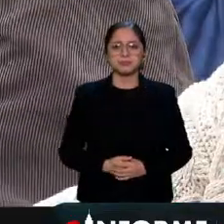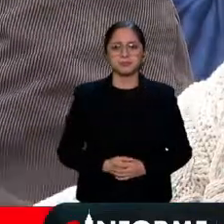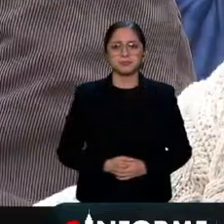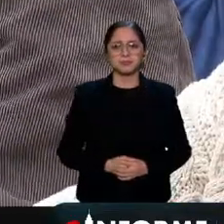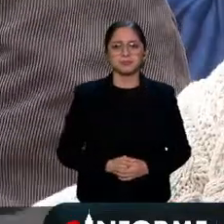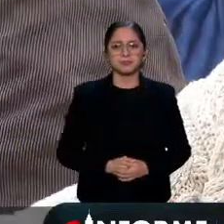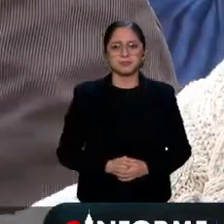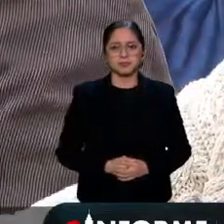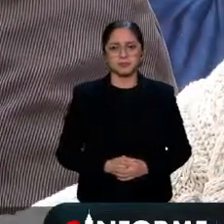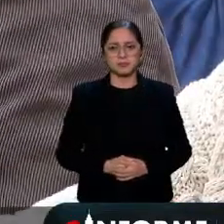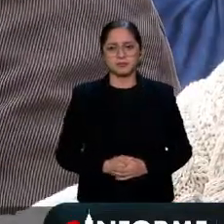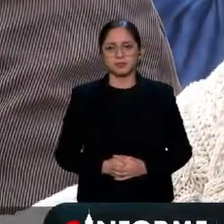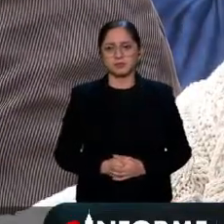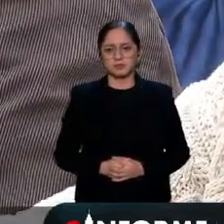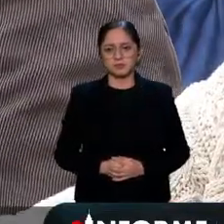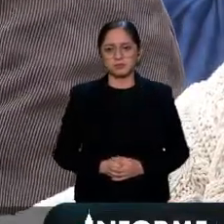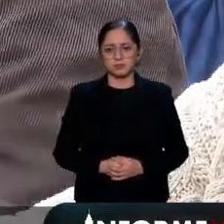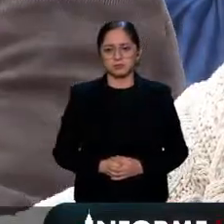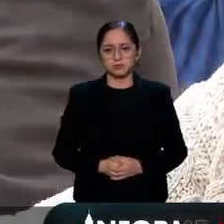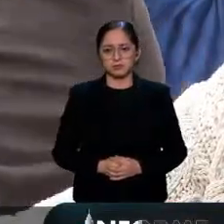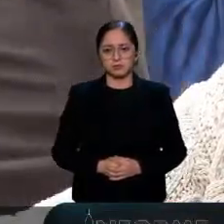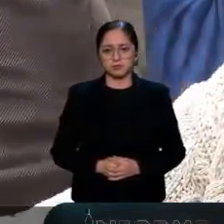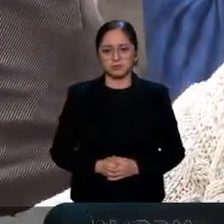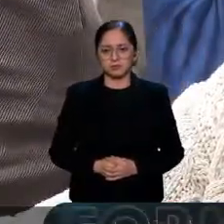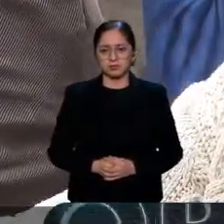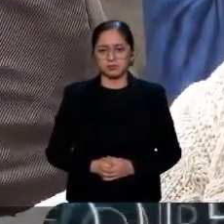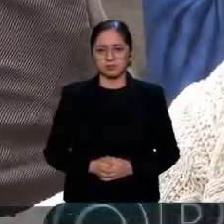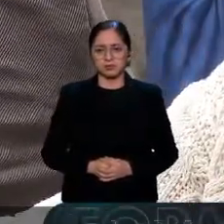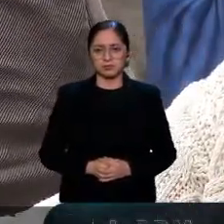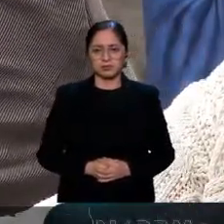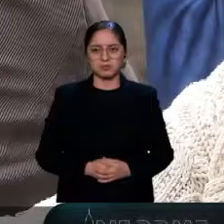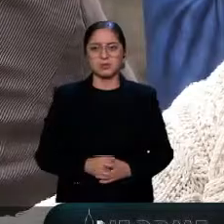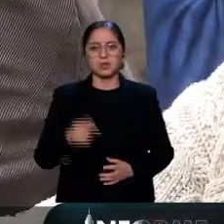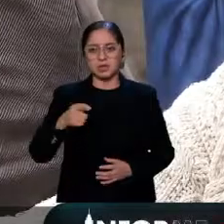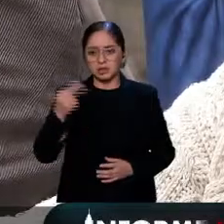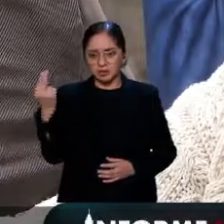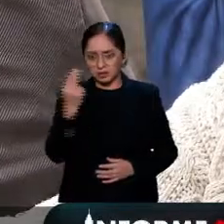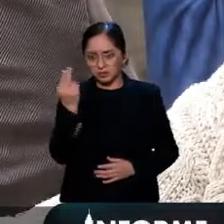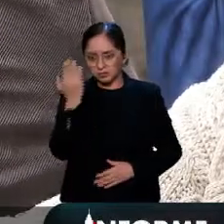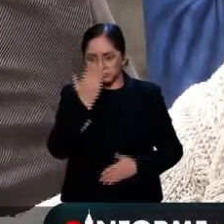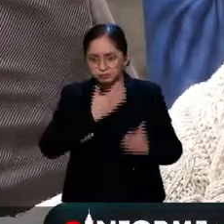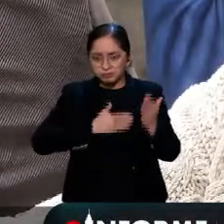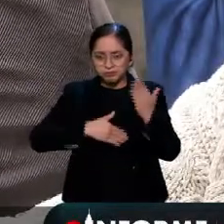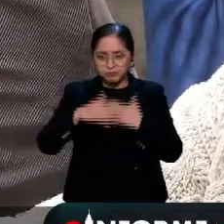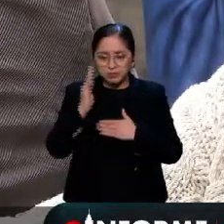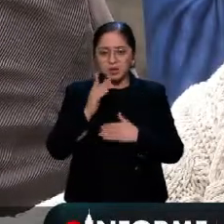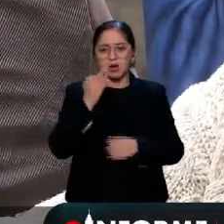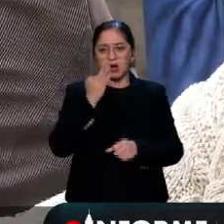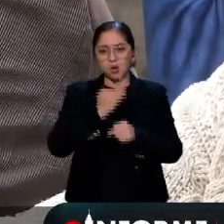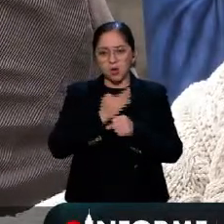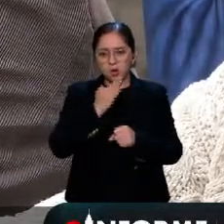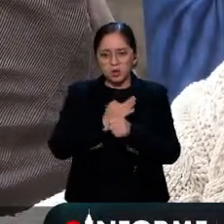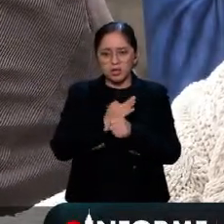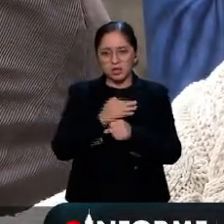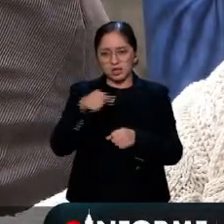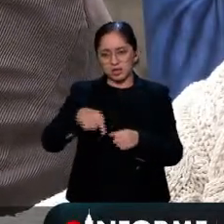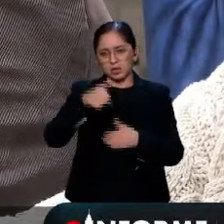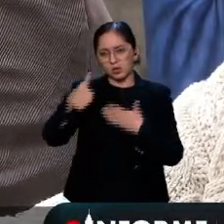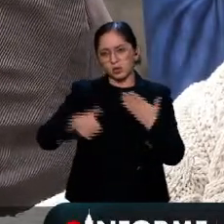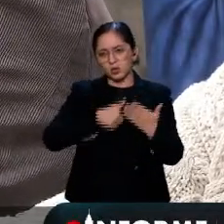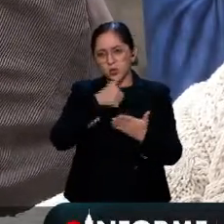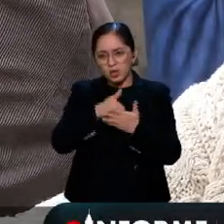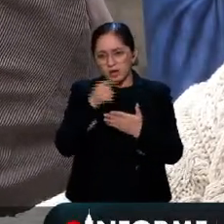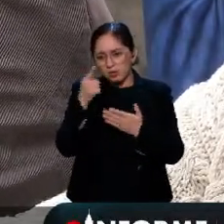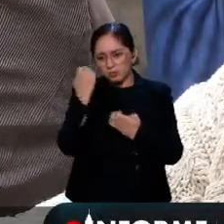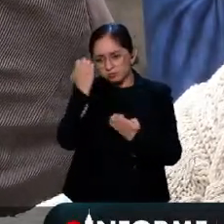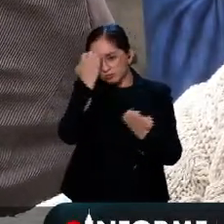y también en esto tenemos que avanzar los planes afortunadamente la constitución de la ciudad ya habla